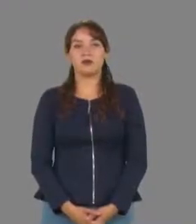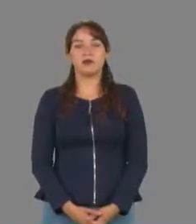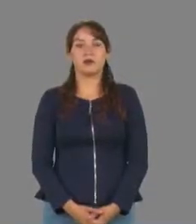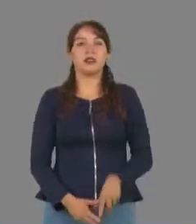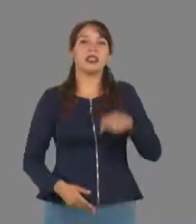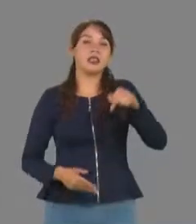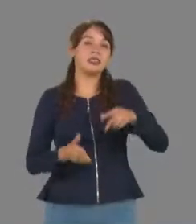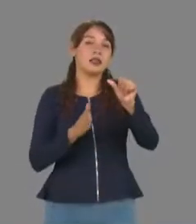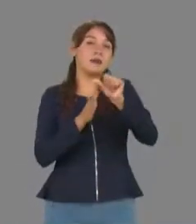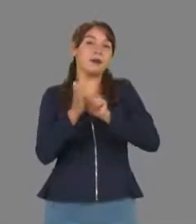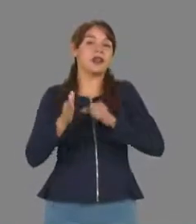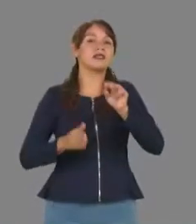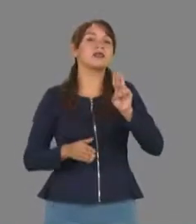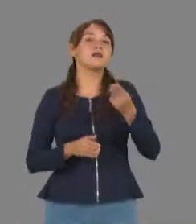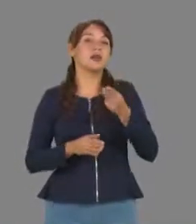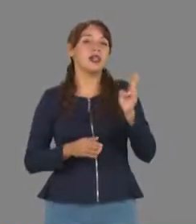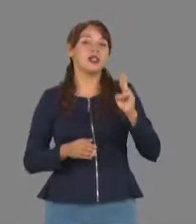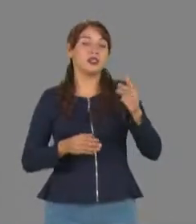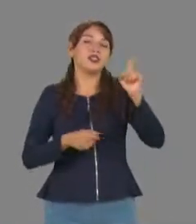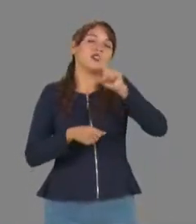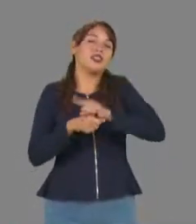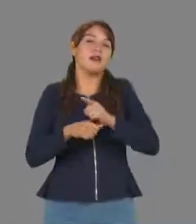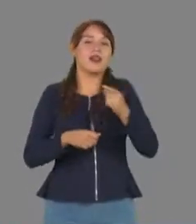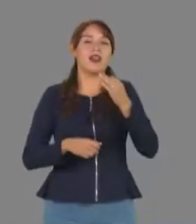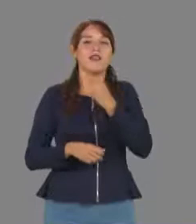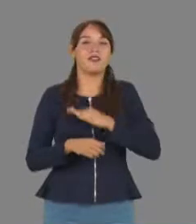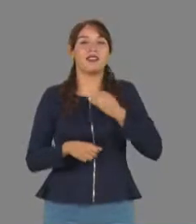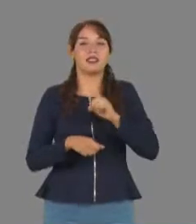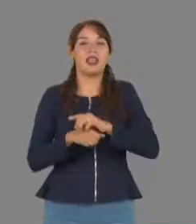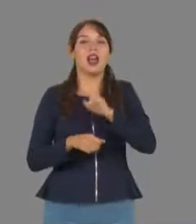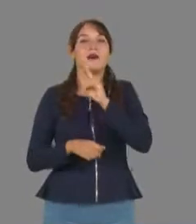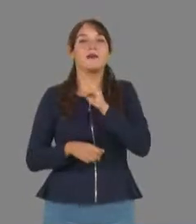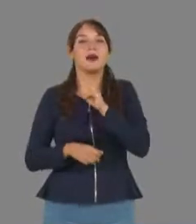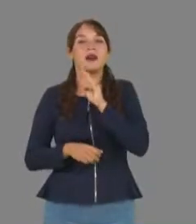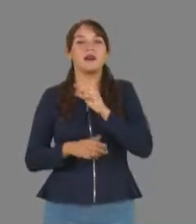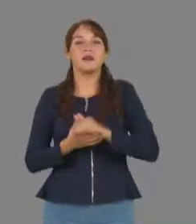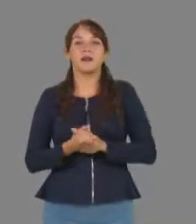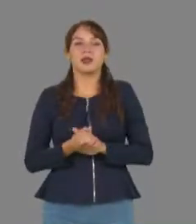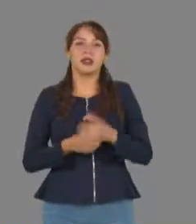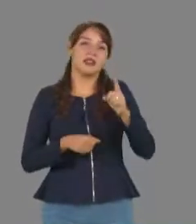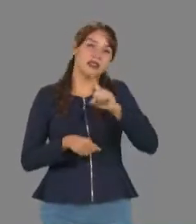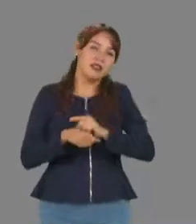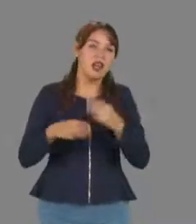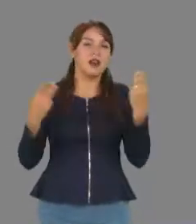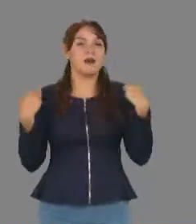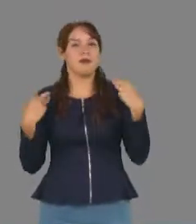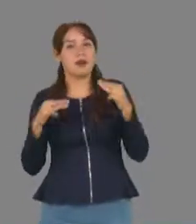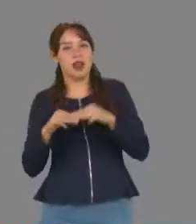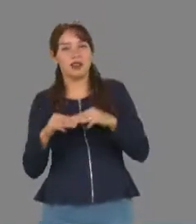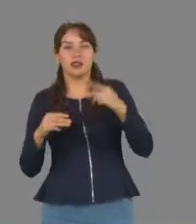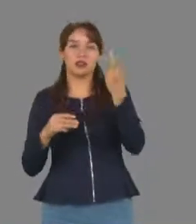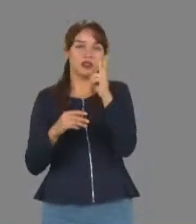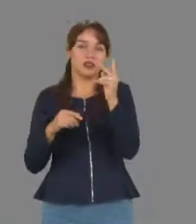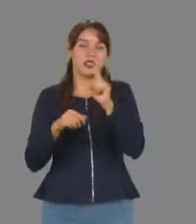Este mes de mayo, donde celebramos el Día de la Madre y el Día del Maestro, deseo felicitar